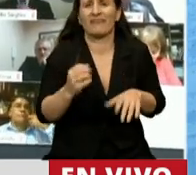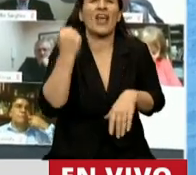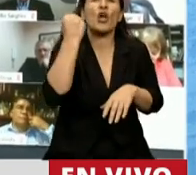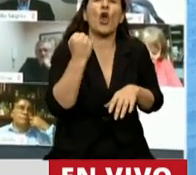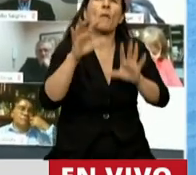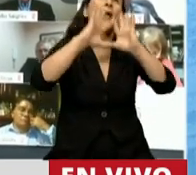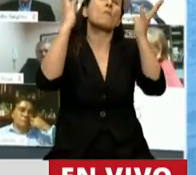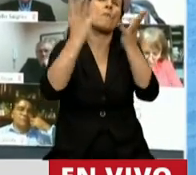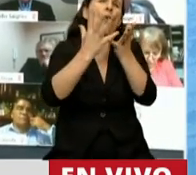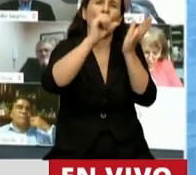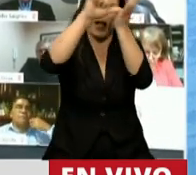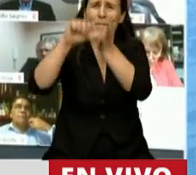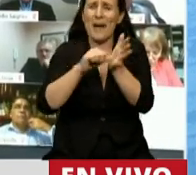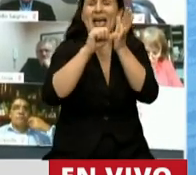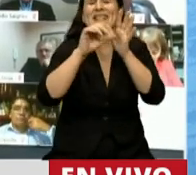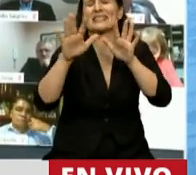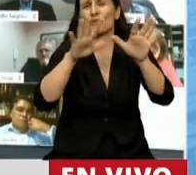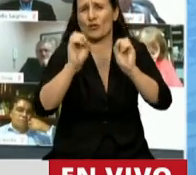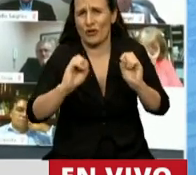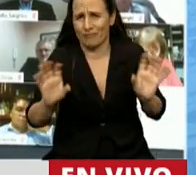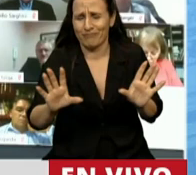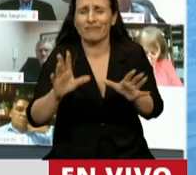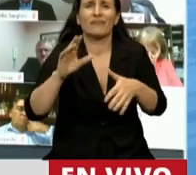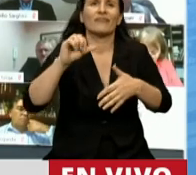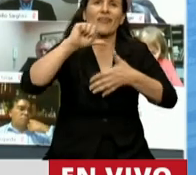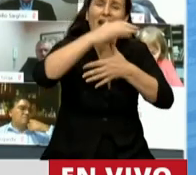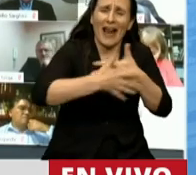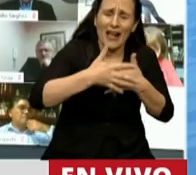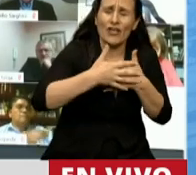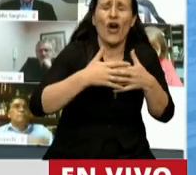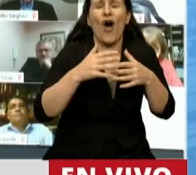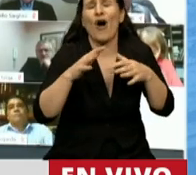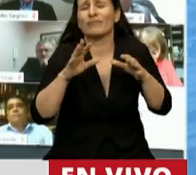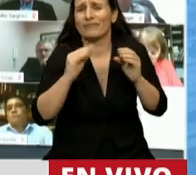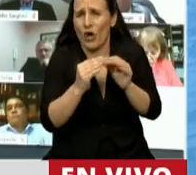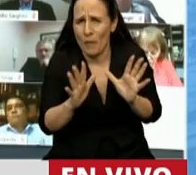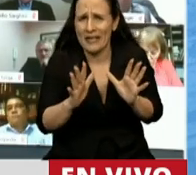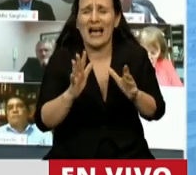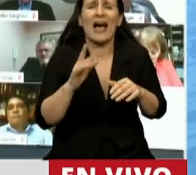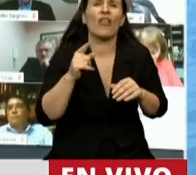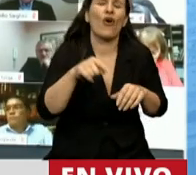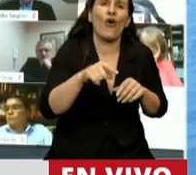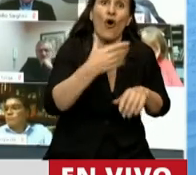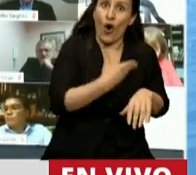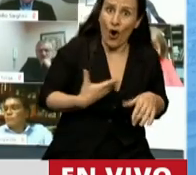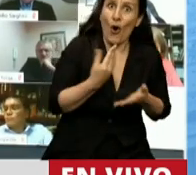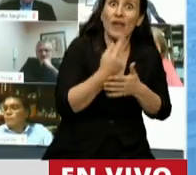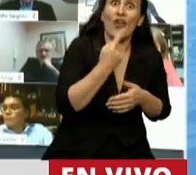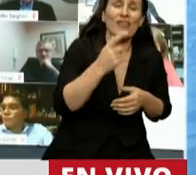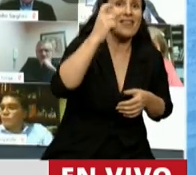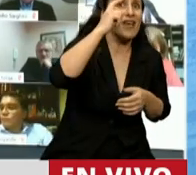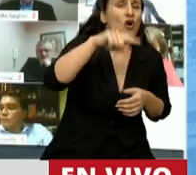mundo, cómo han caído en la región, el propio gobierno habla de un déficit del 10,4%,